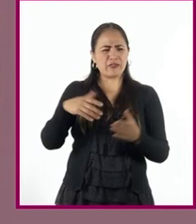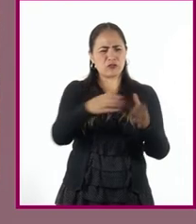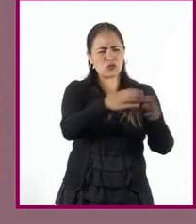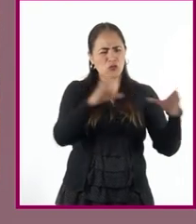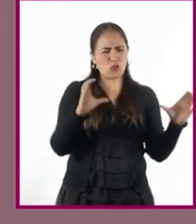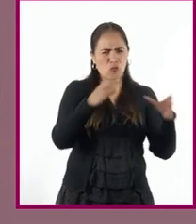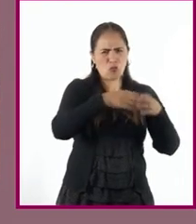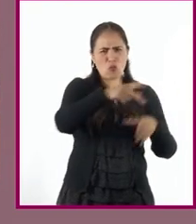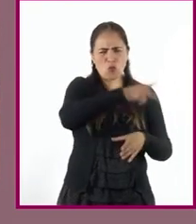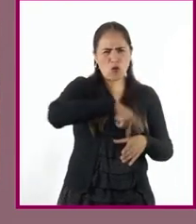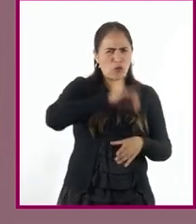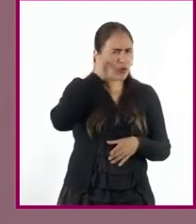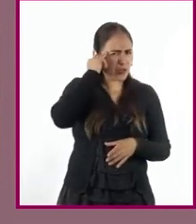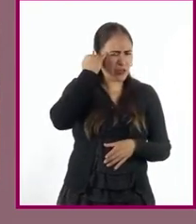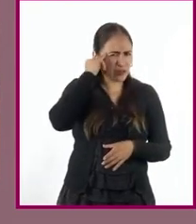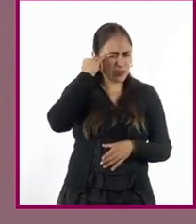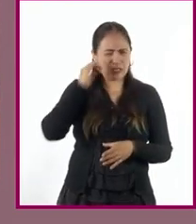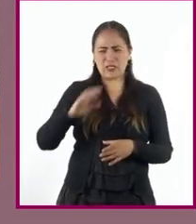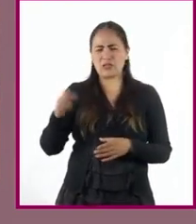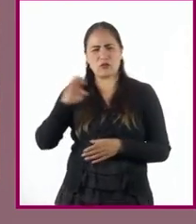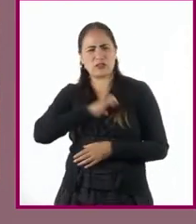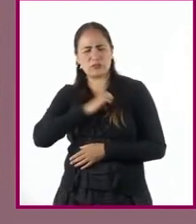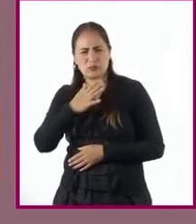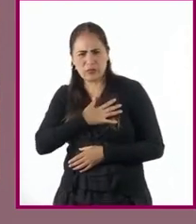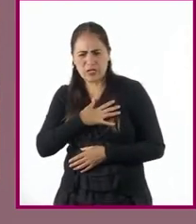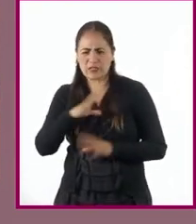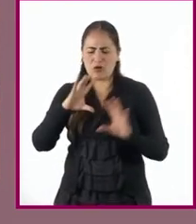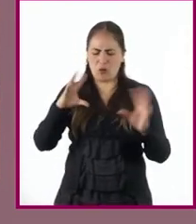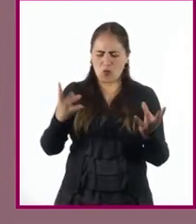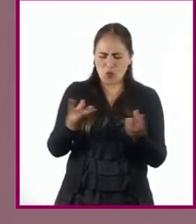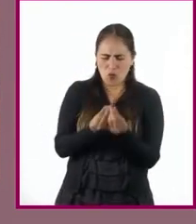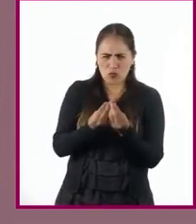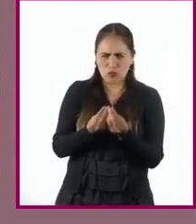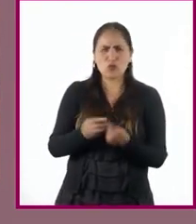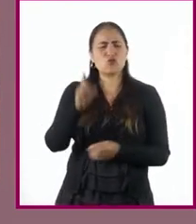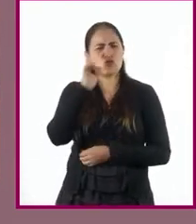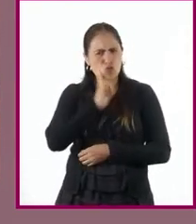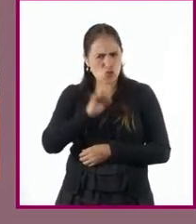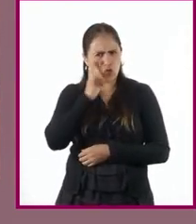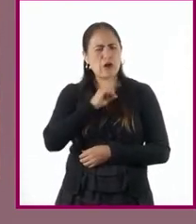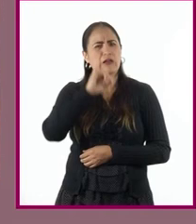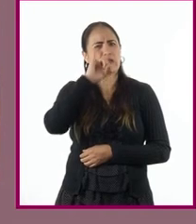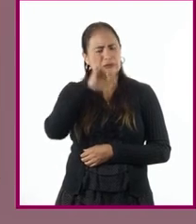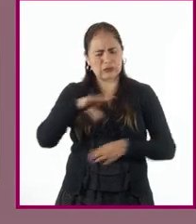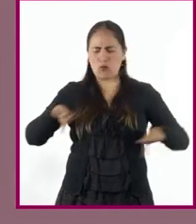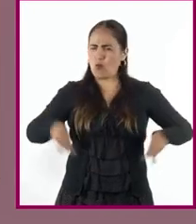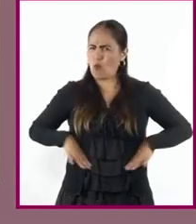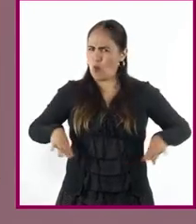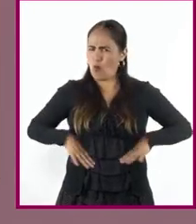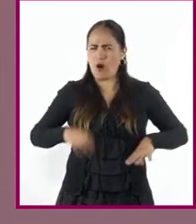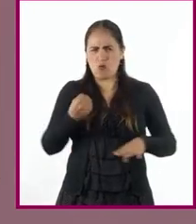urbano, español y mezclado, las mujeres eran, tenían muchísima personalidad.